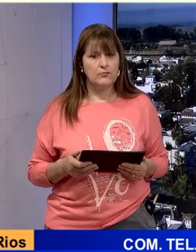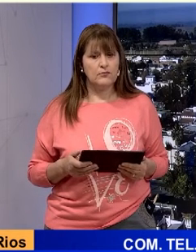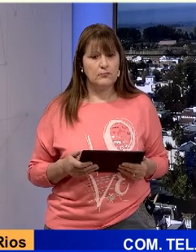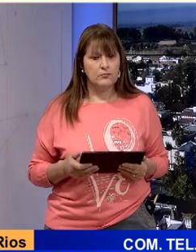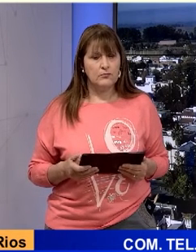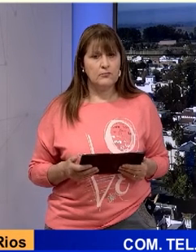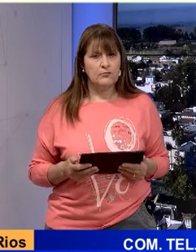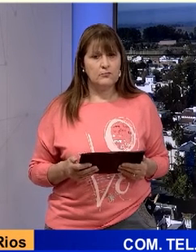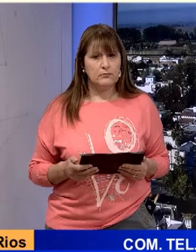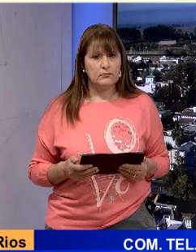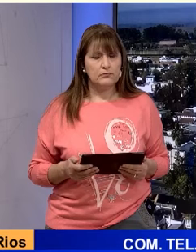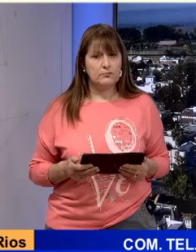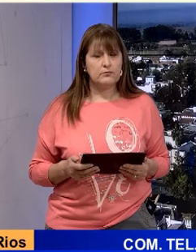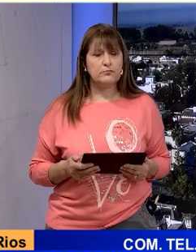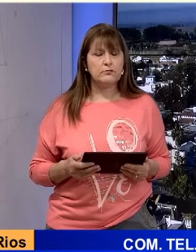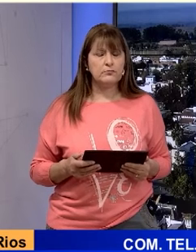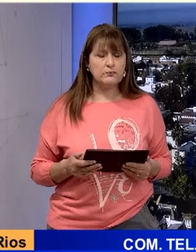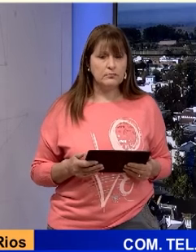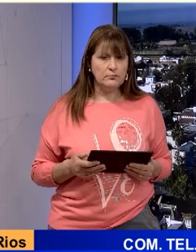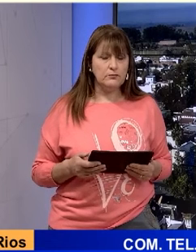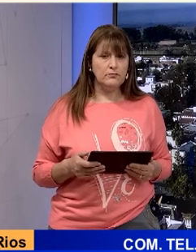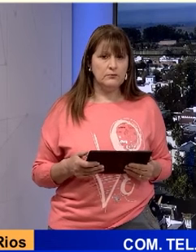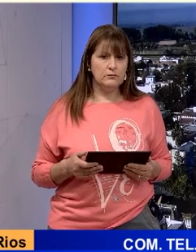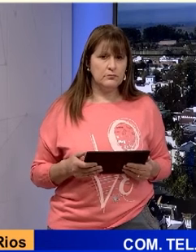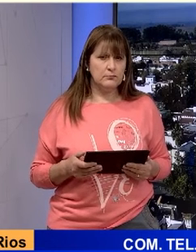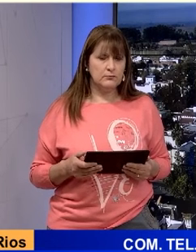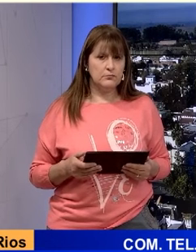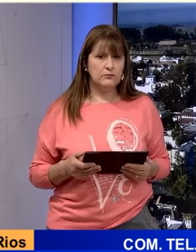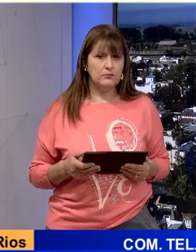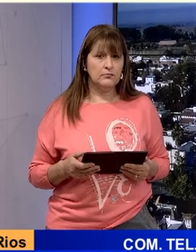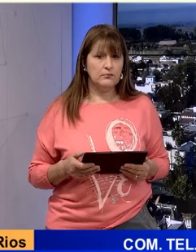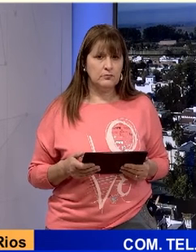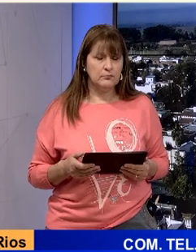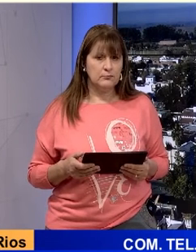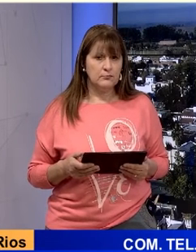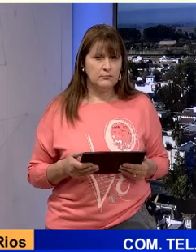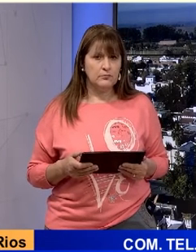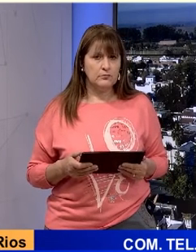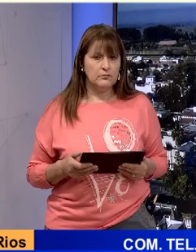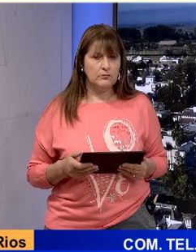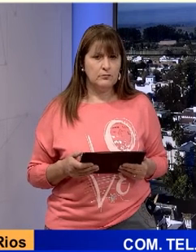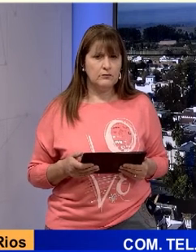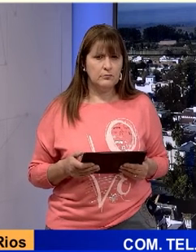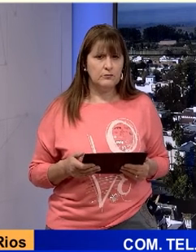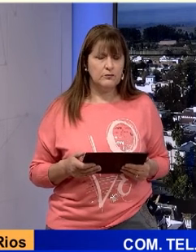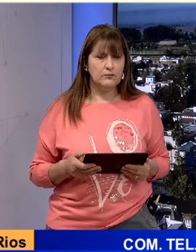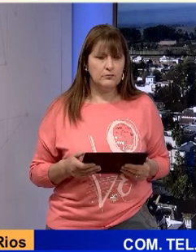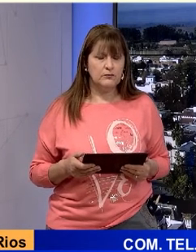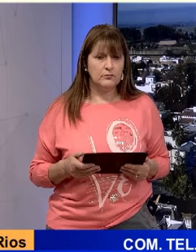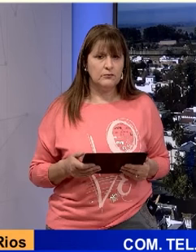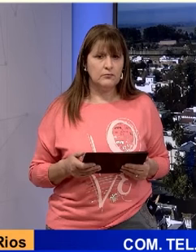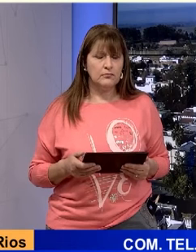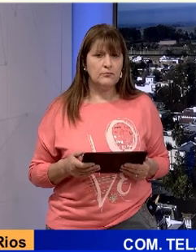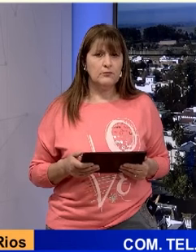de las normas, dentro de las pautas, un ejercicio libre y el acuerdo de derechos. Esto hace a la República,